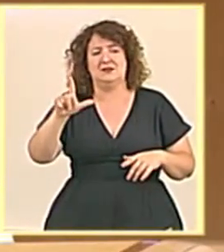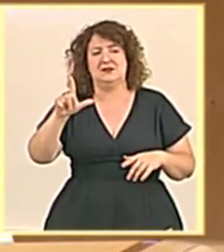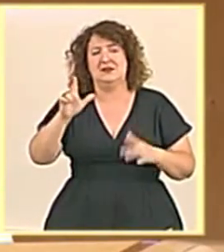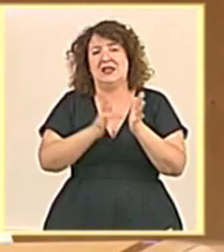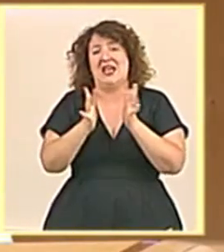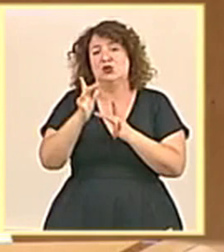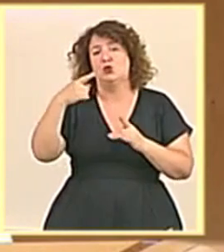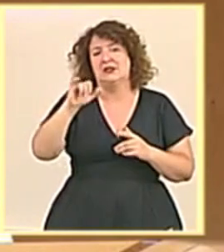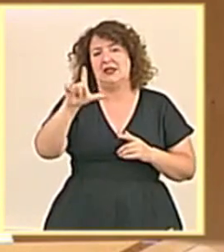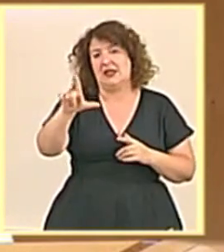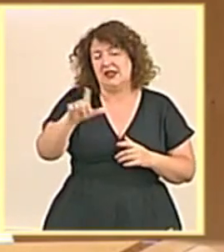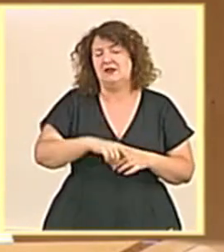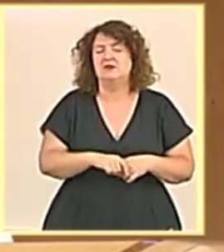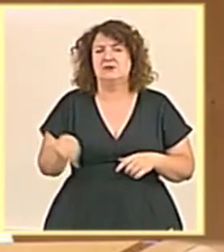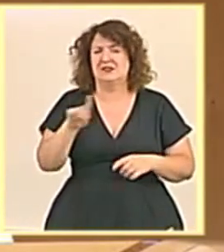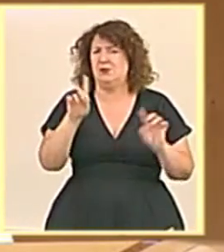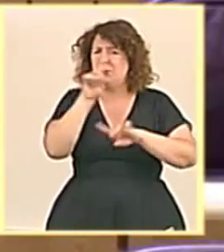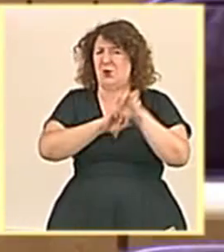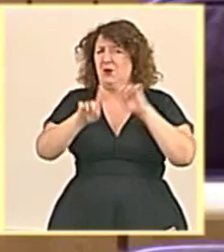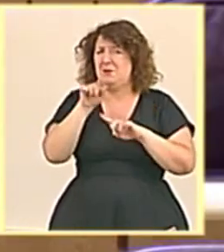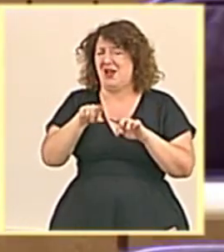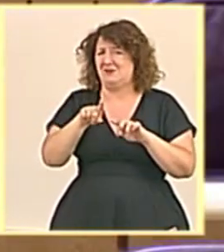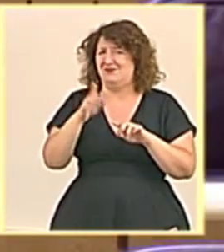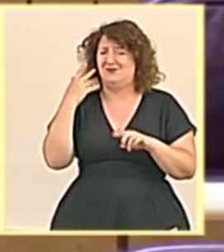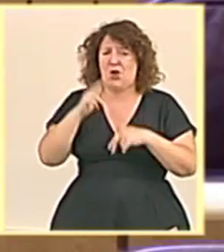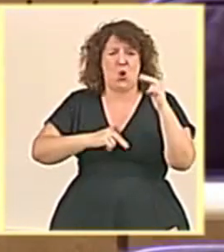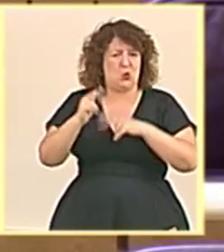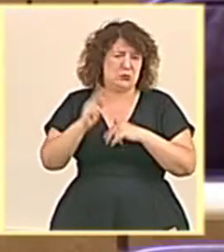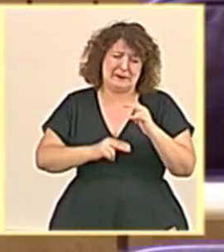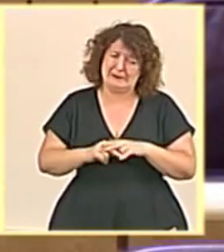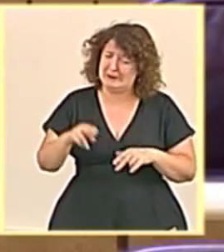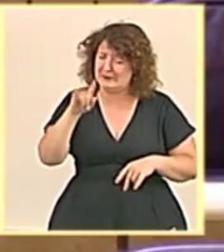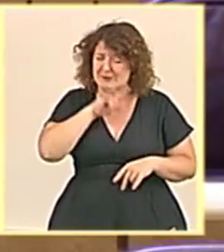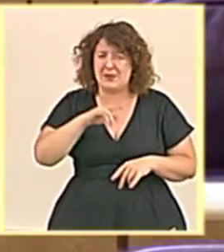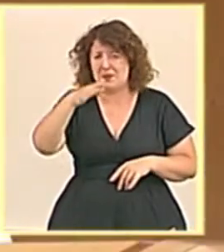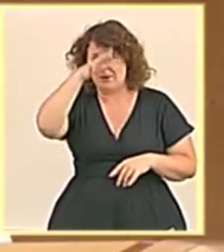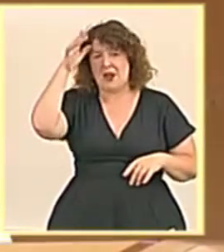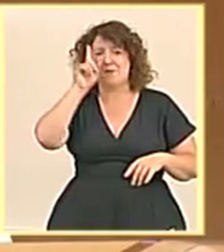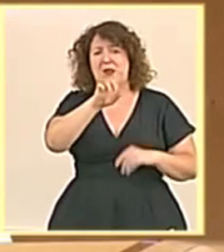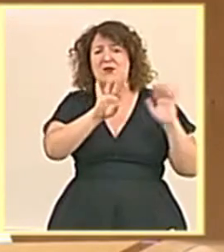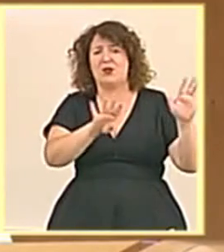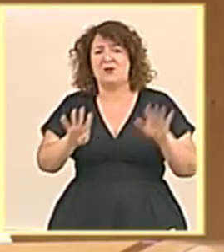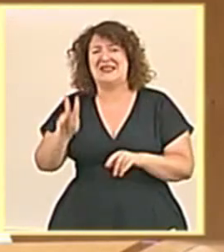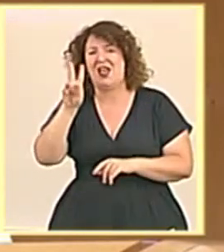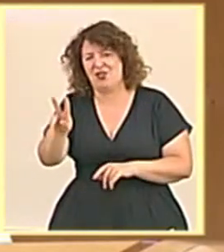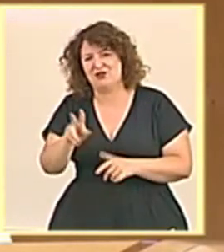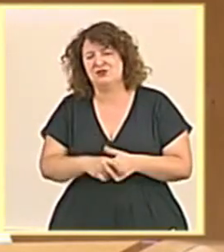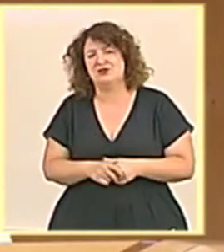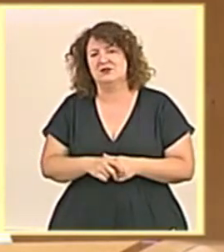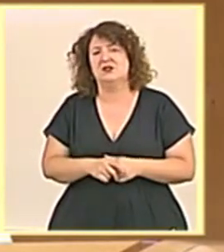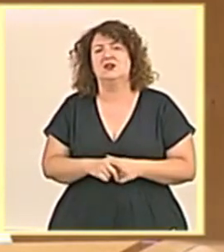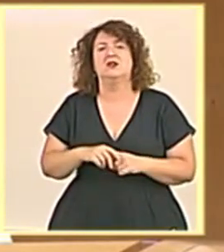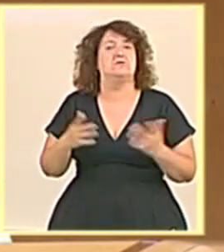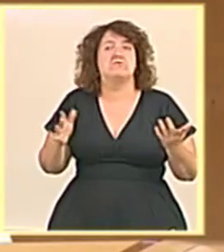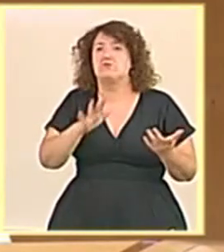Permítame que le describa los problemas de legalidad que tiene ese paseo. La empezó a construirse en el verano del 92, sin título alguno que lo